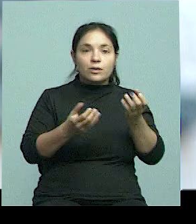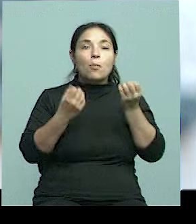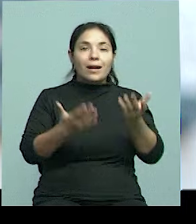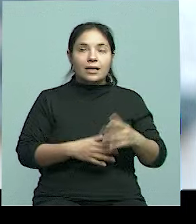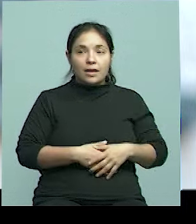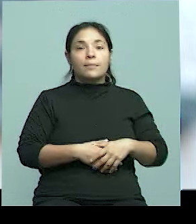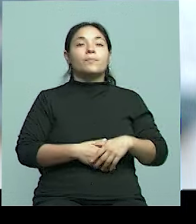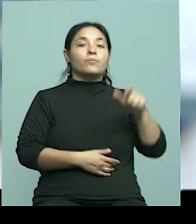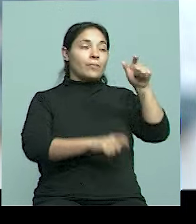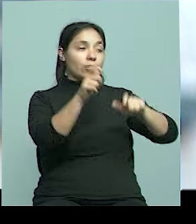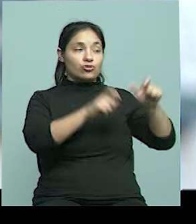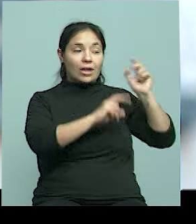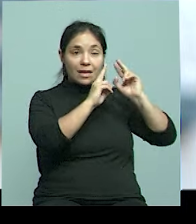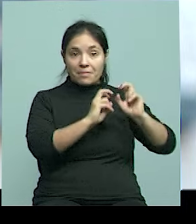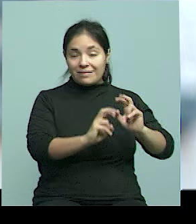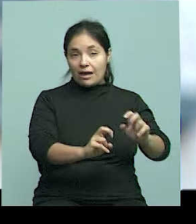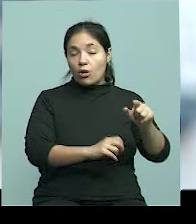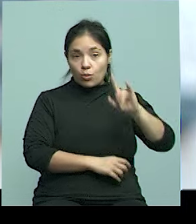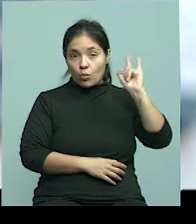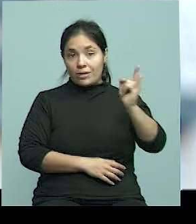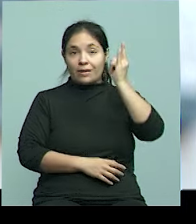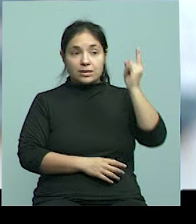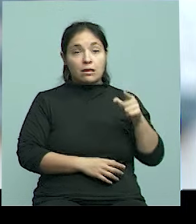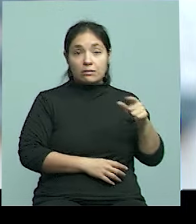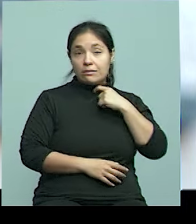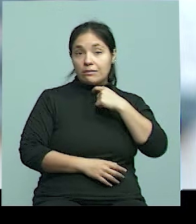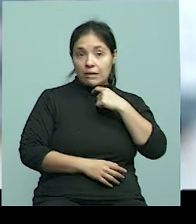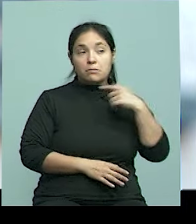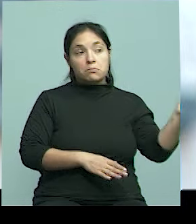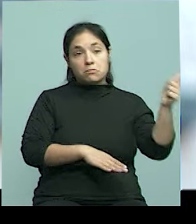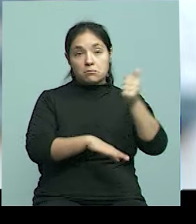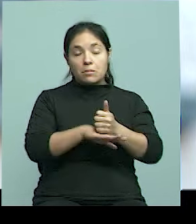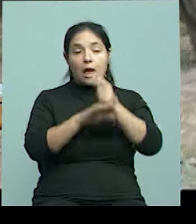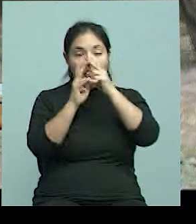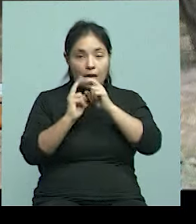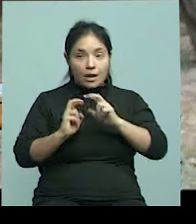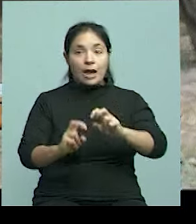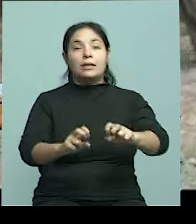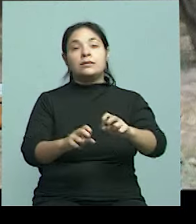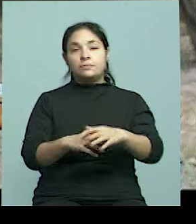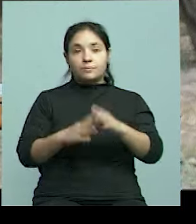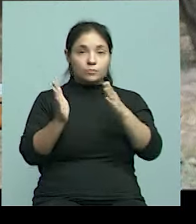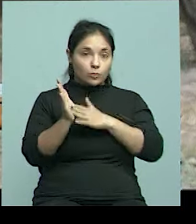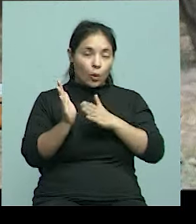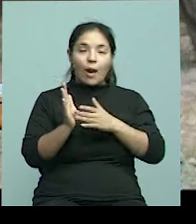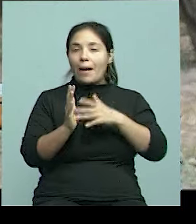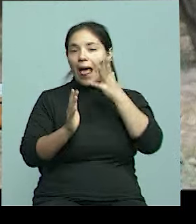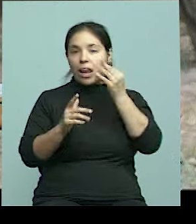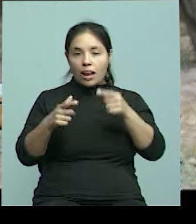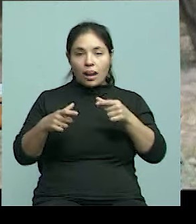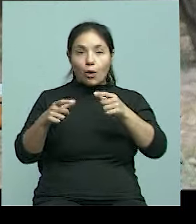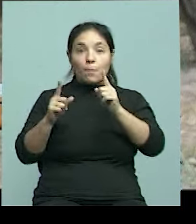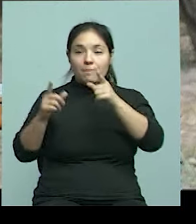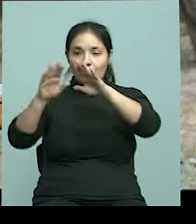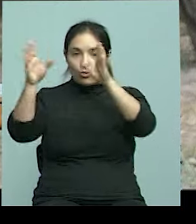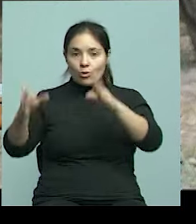investigadores de la universidad que necesiten también hacer algún tipo de estudio o de analizar muestras en ese equipo nuevo